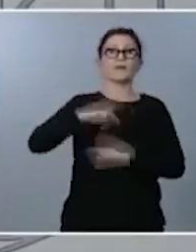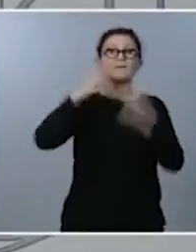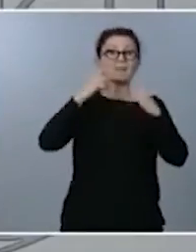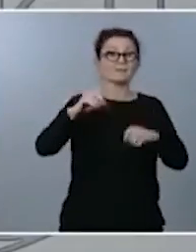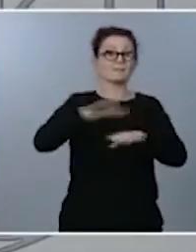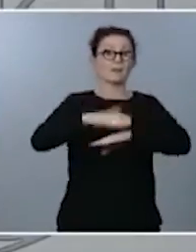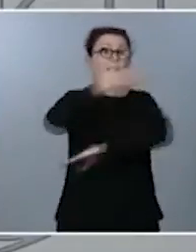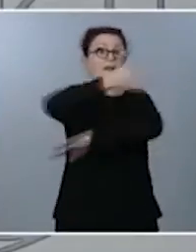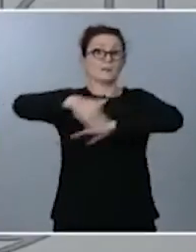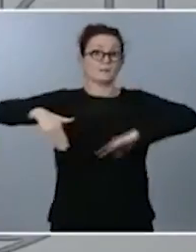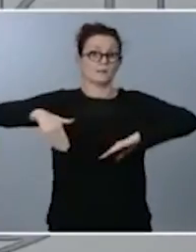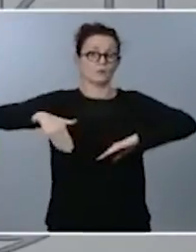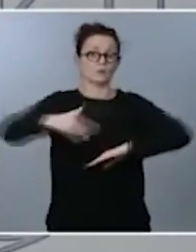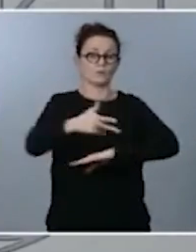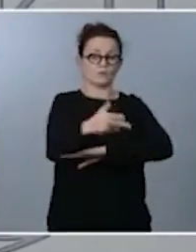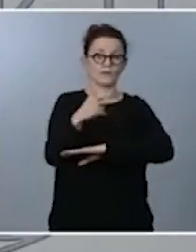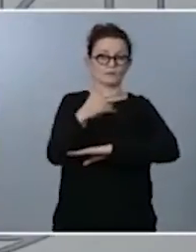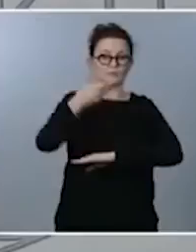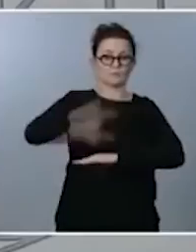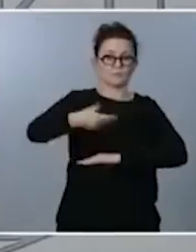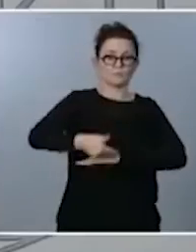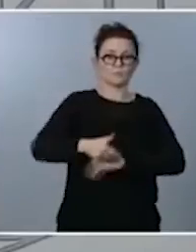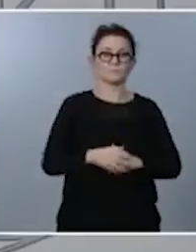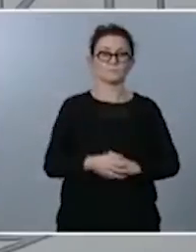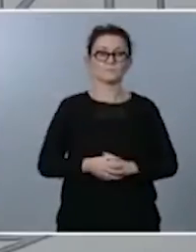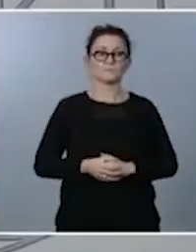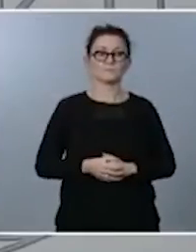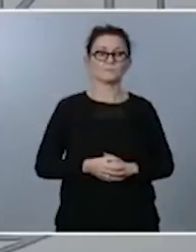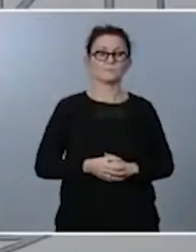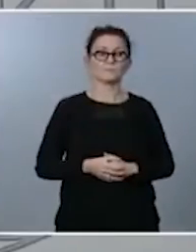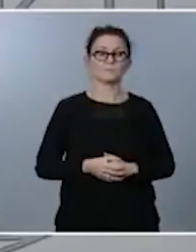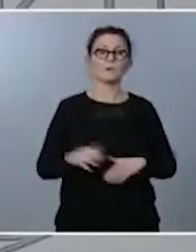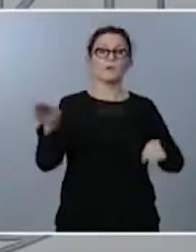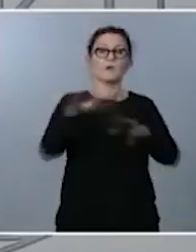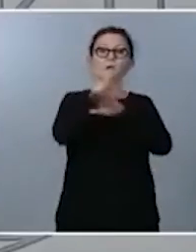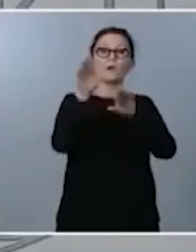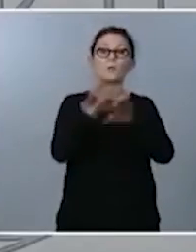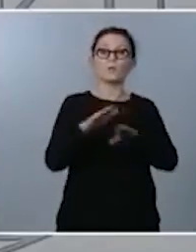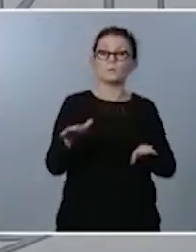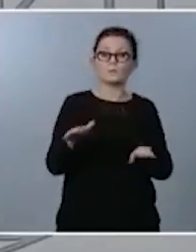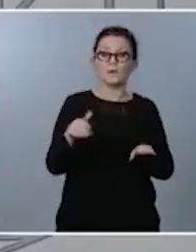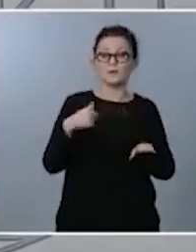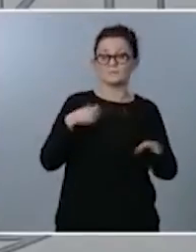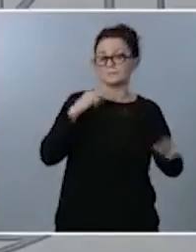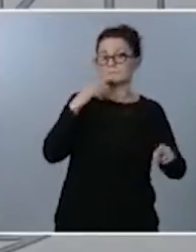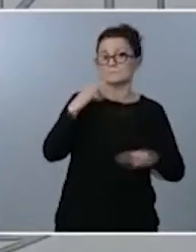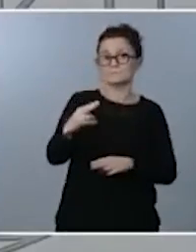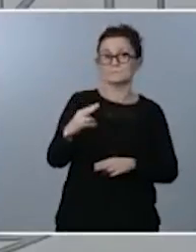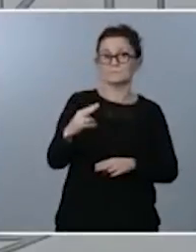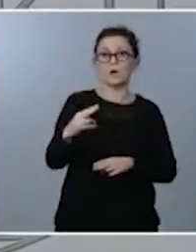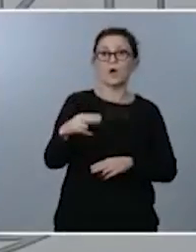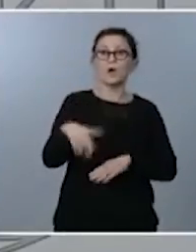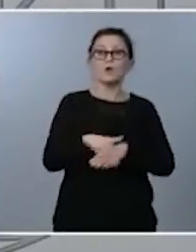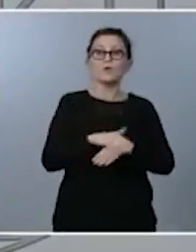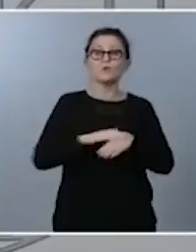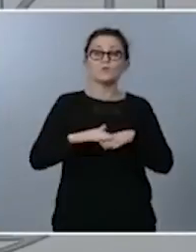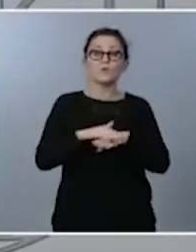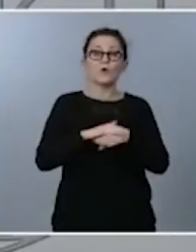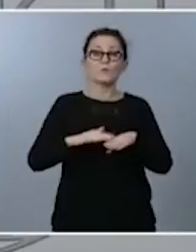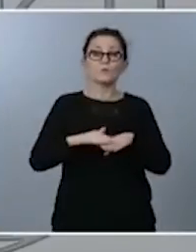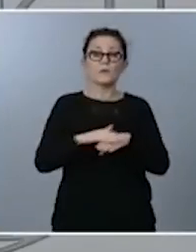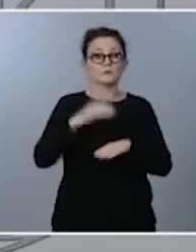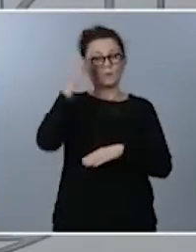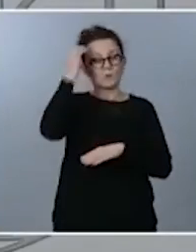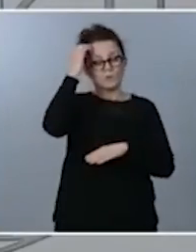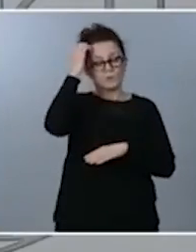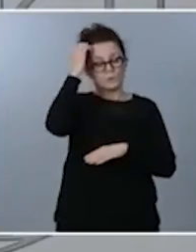de los derechos fundamentales en relación con la última cuestión solamente transmitir que el gobierno y yo creo que que todos